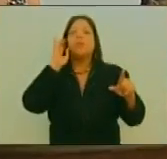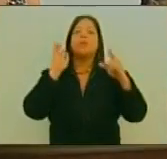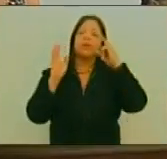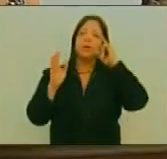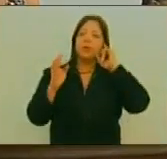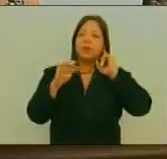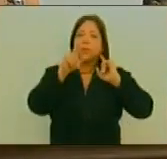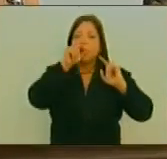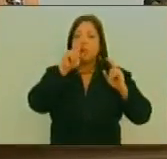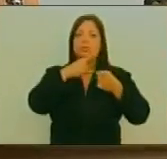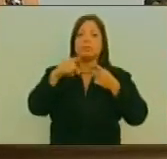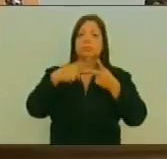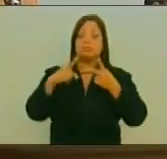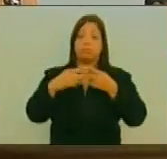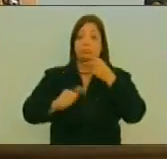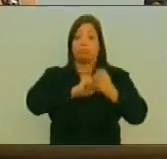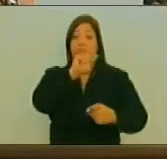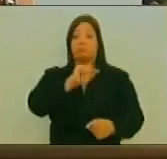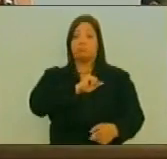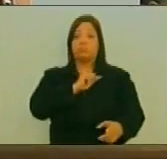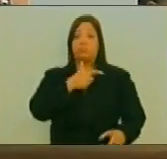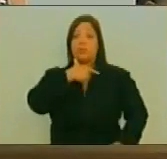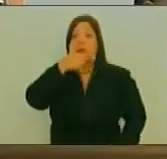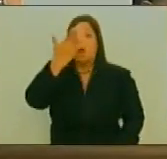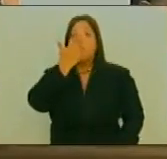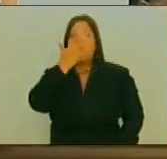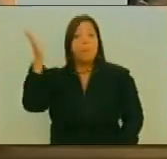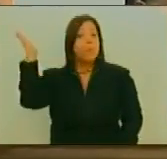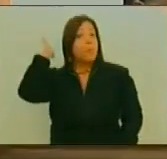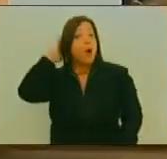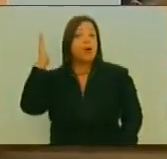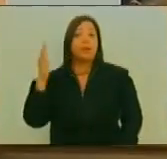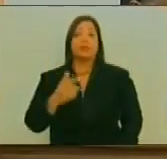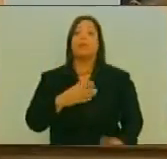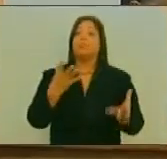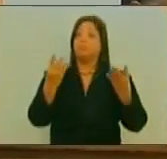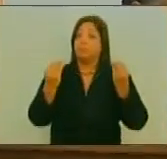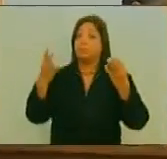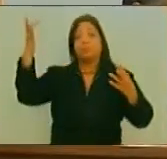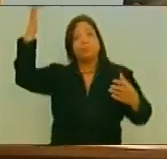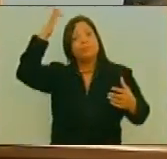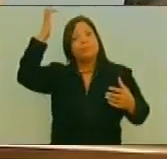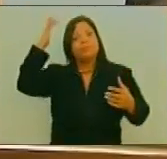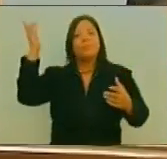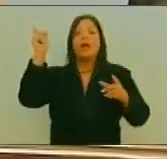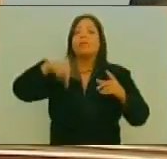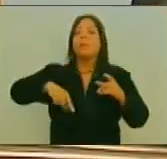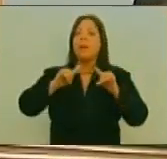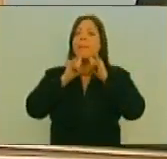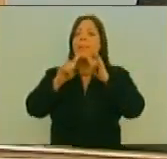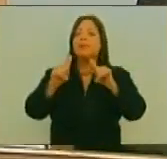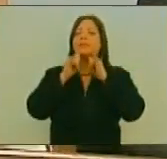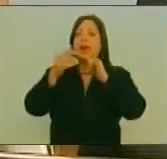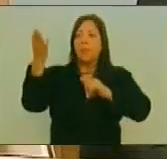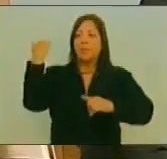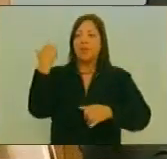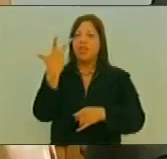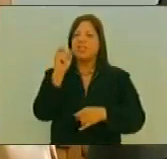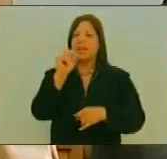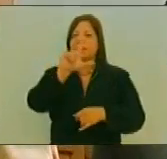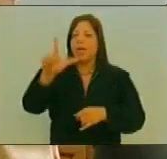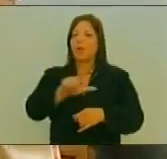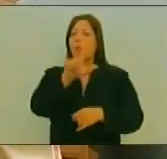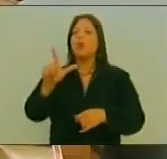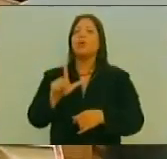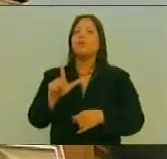Que han actuado De forma hipócrita Ante el país Han recibido También un mensaje El pasado 30 de julio